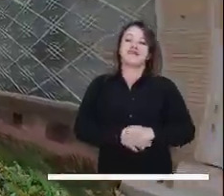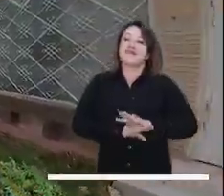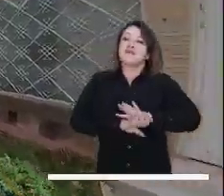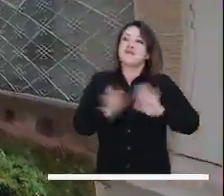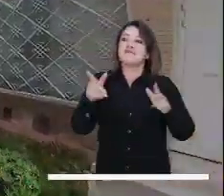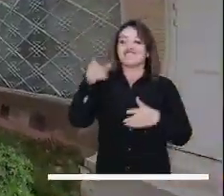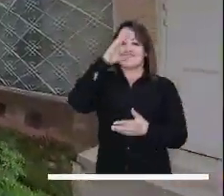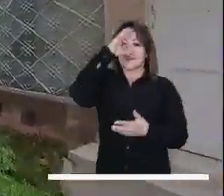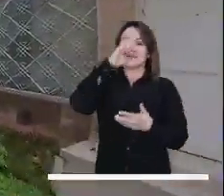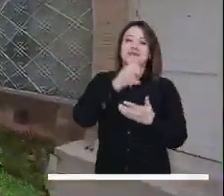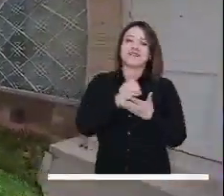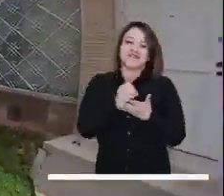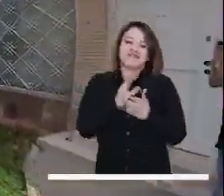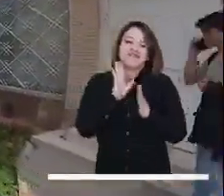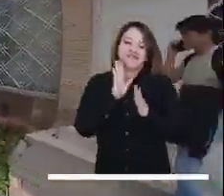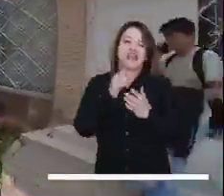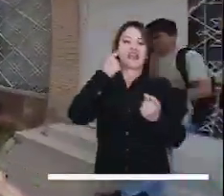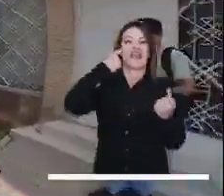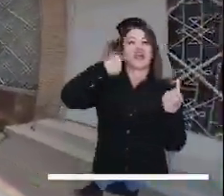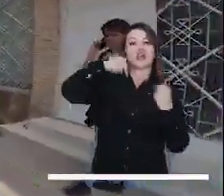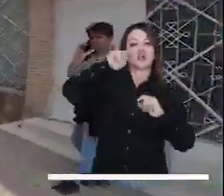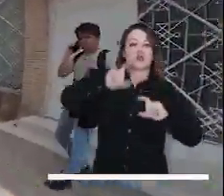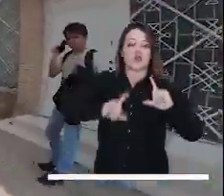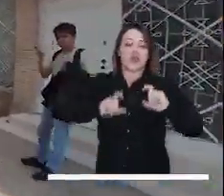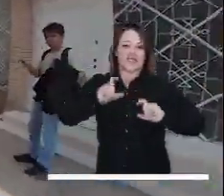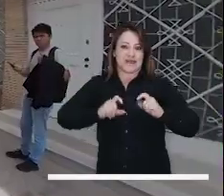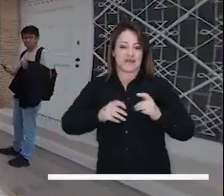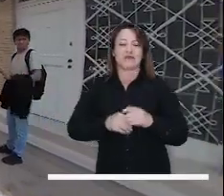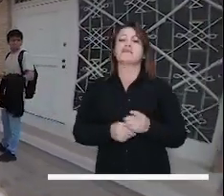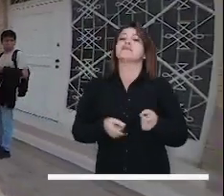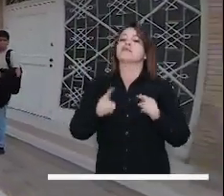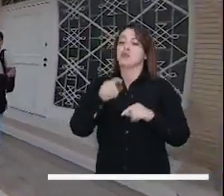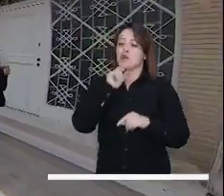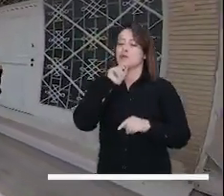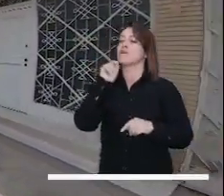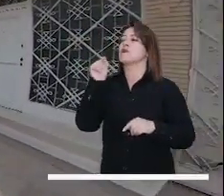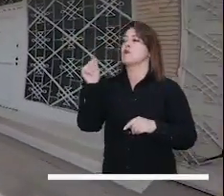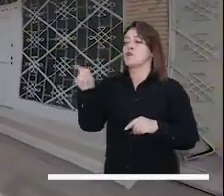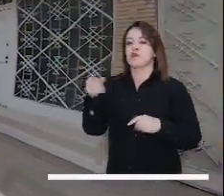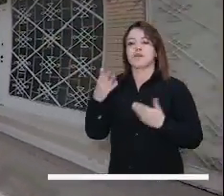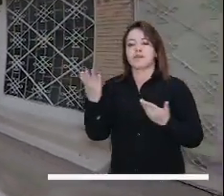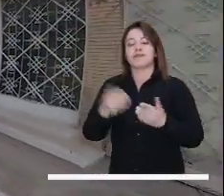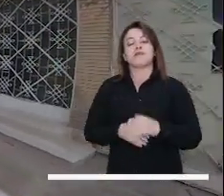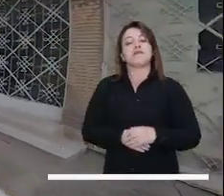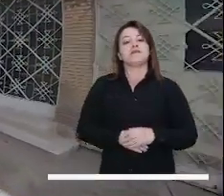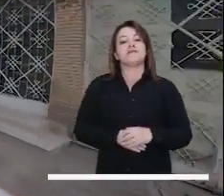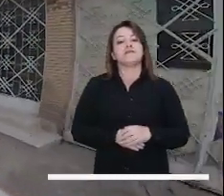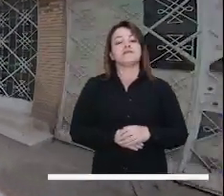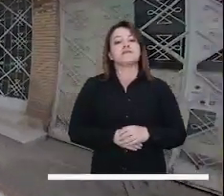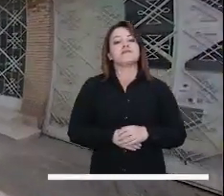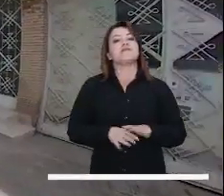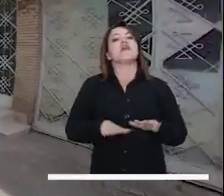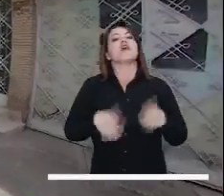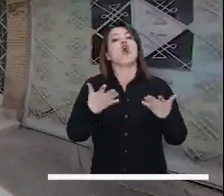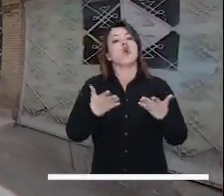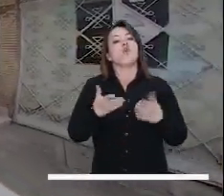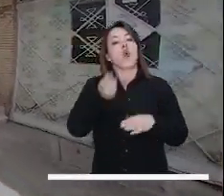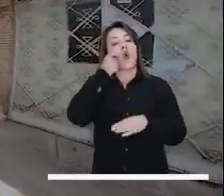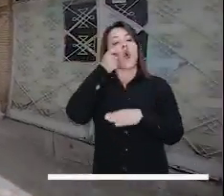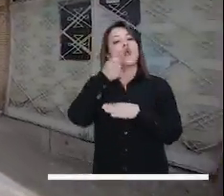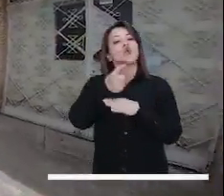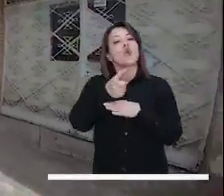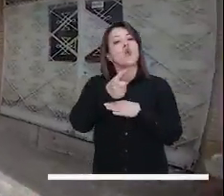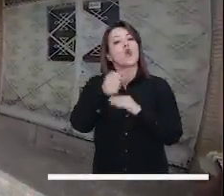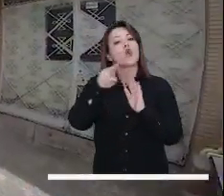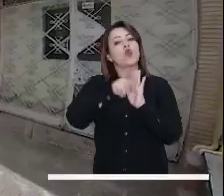Pues bien, Yuli, esto fue lo que opinaron los bogotanos acerca del turismo sostenible y por eso quiero preguntarle a los concejales, ¿qué medidas de